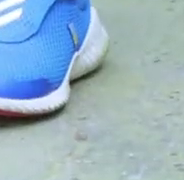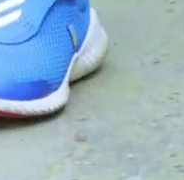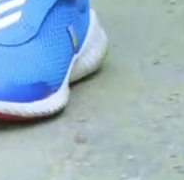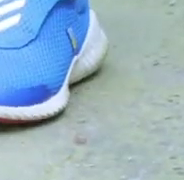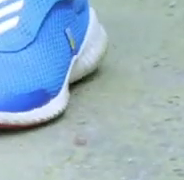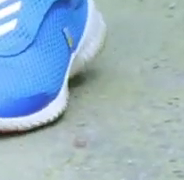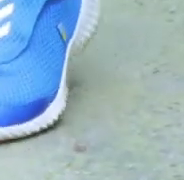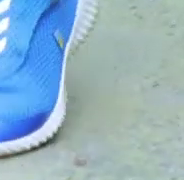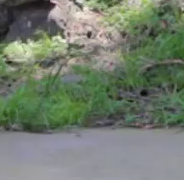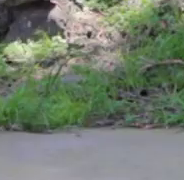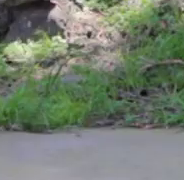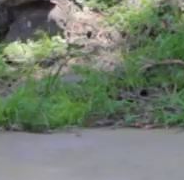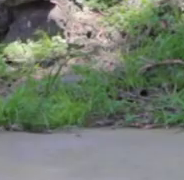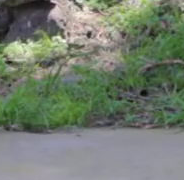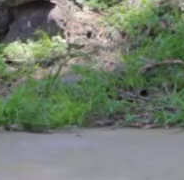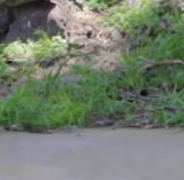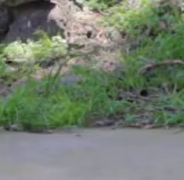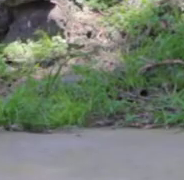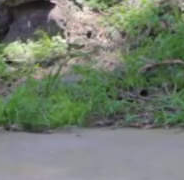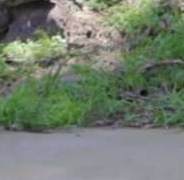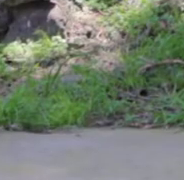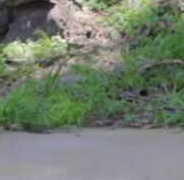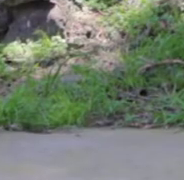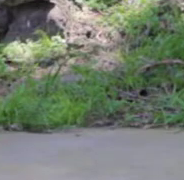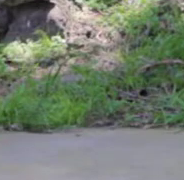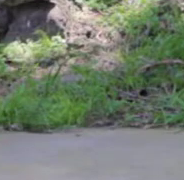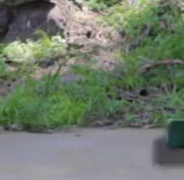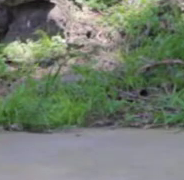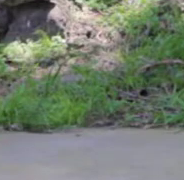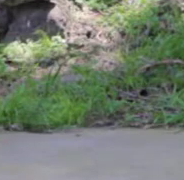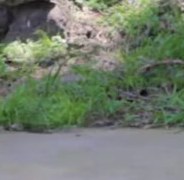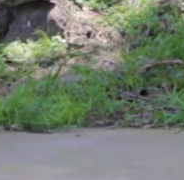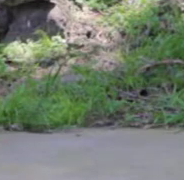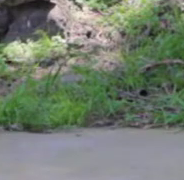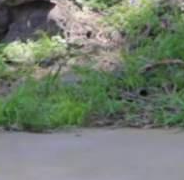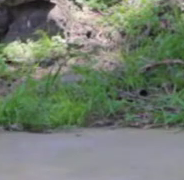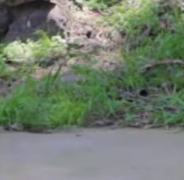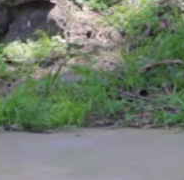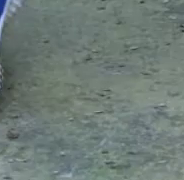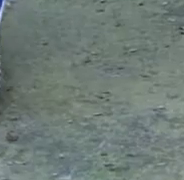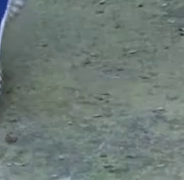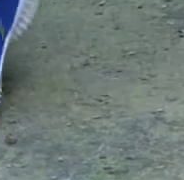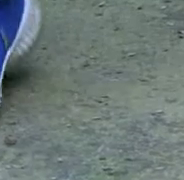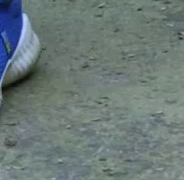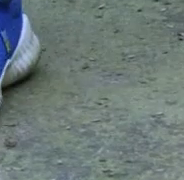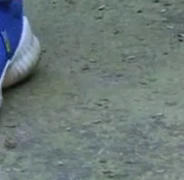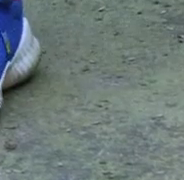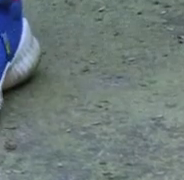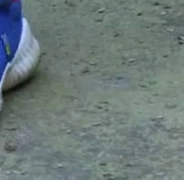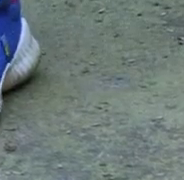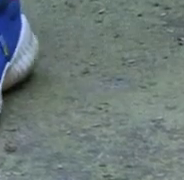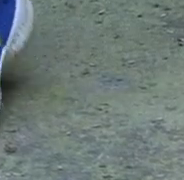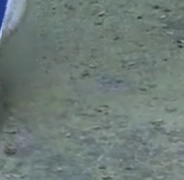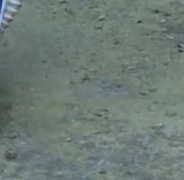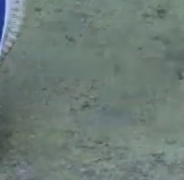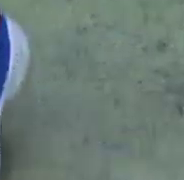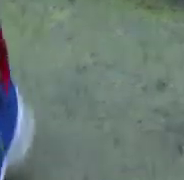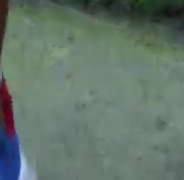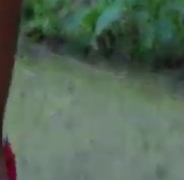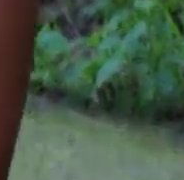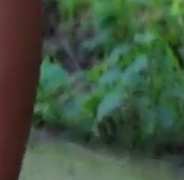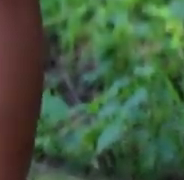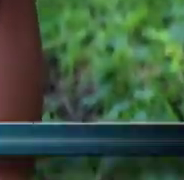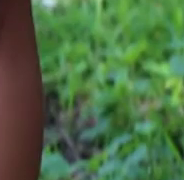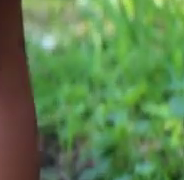rodillas. Bien. Otra más. Perfecto. Ahí está bien. Muy bien. Elevamos los talones.